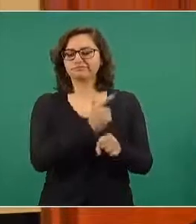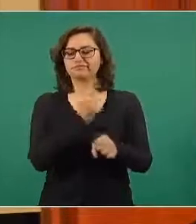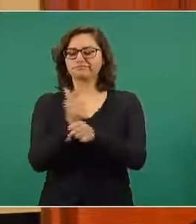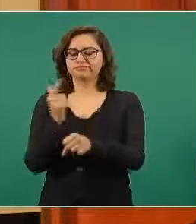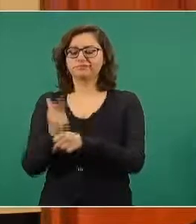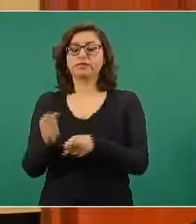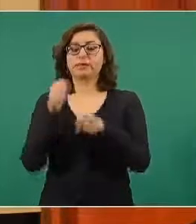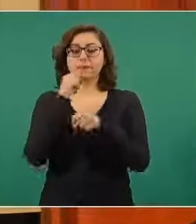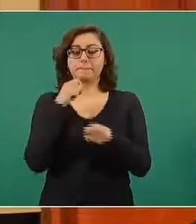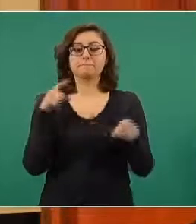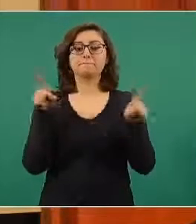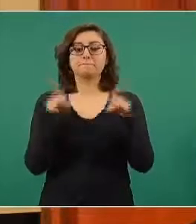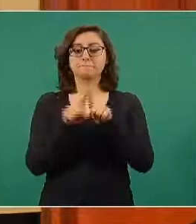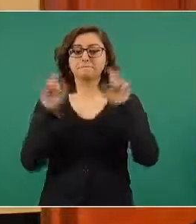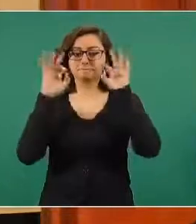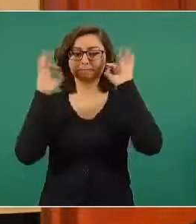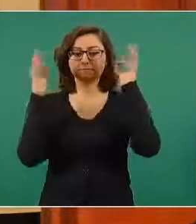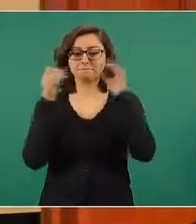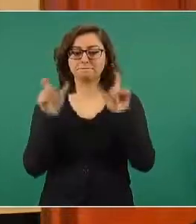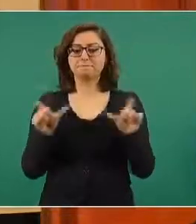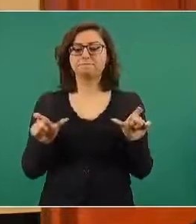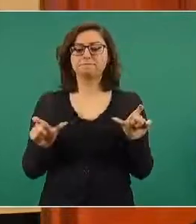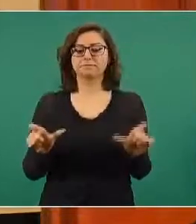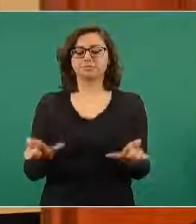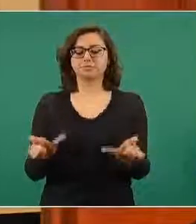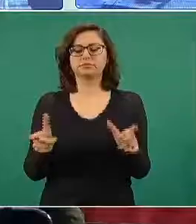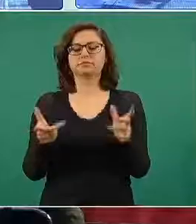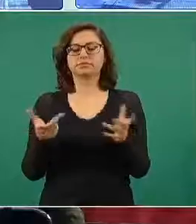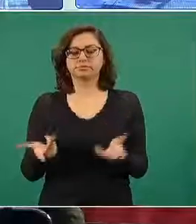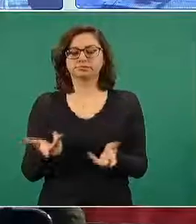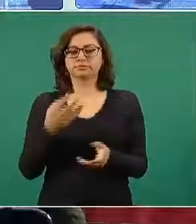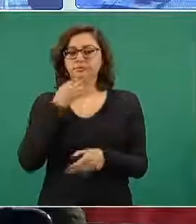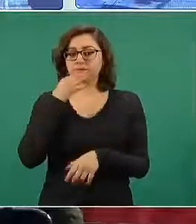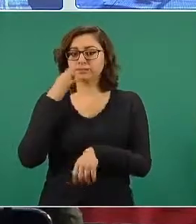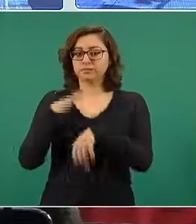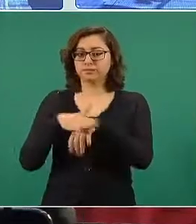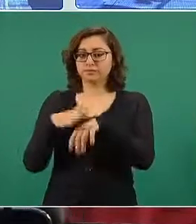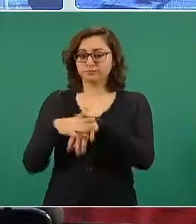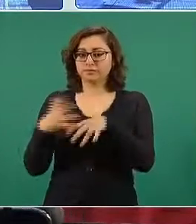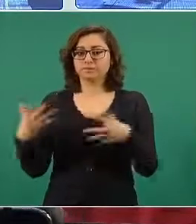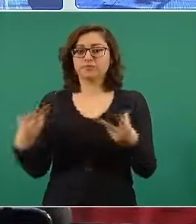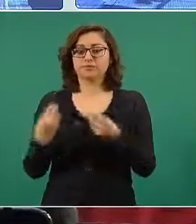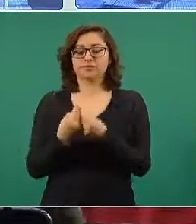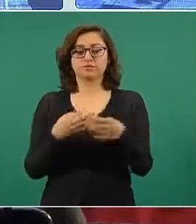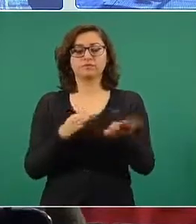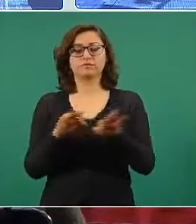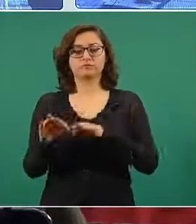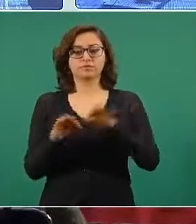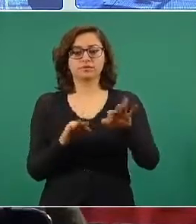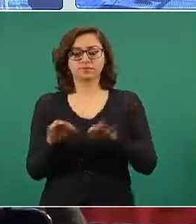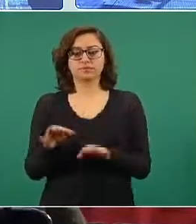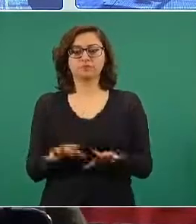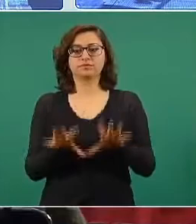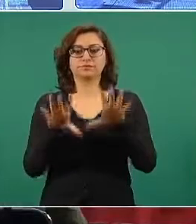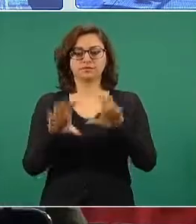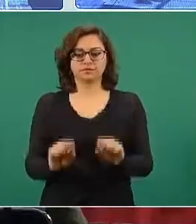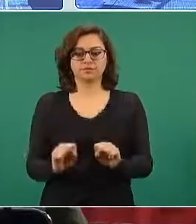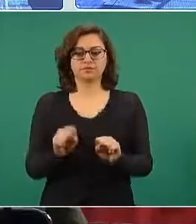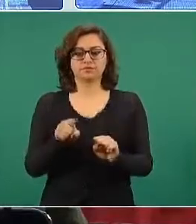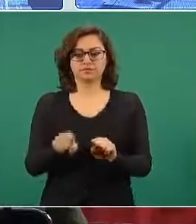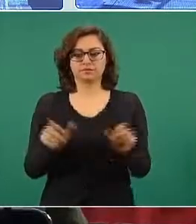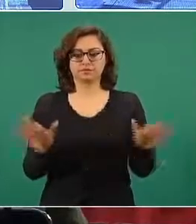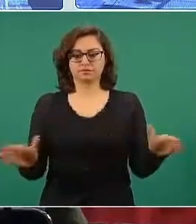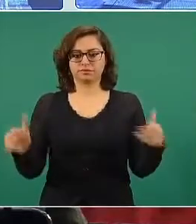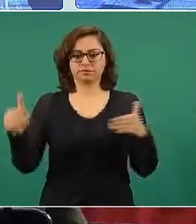fiscales y aduaneras en la prevención del tránsito ilegal de mercancías. En ese sentido, se aseguró un contenedor que se